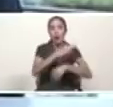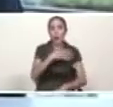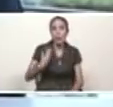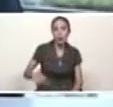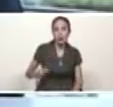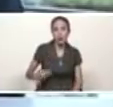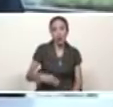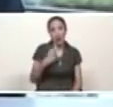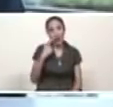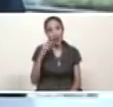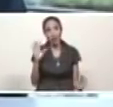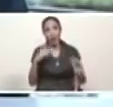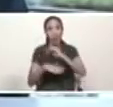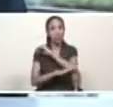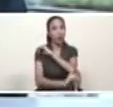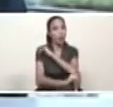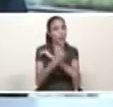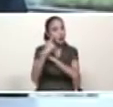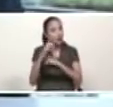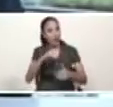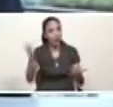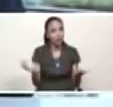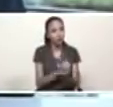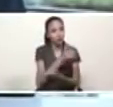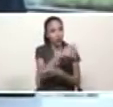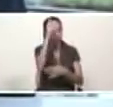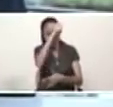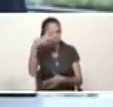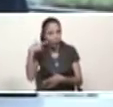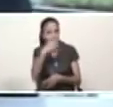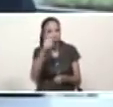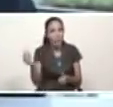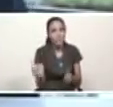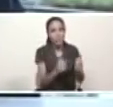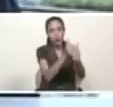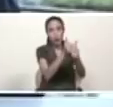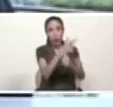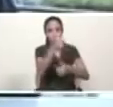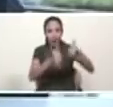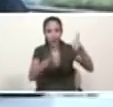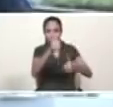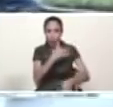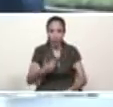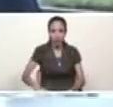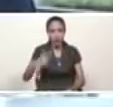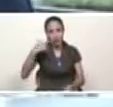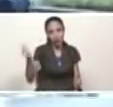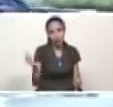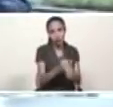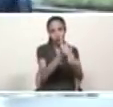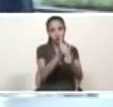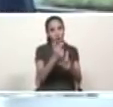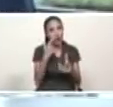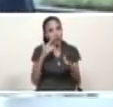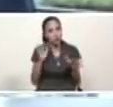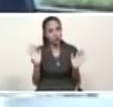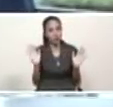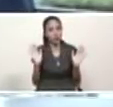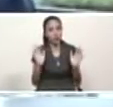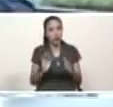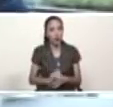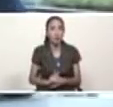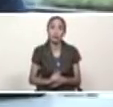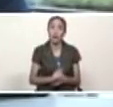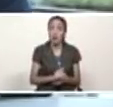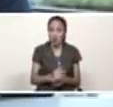la jugada para sacar a donald trump del camino y ponerse él como candidato presidencial ay dios mío hoy lo vi en los